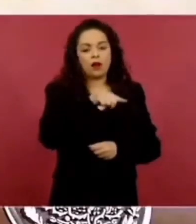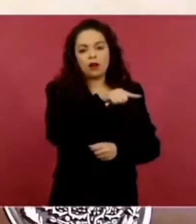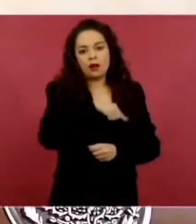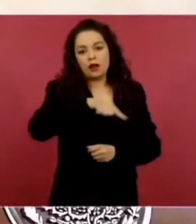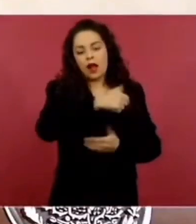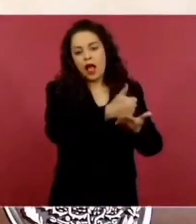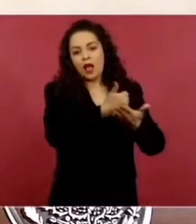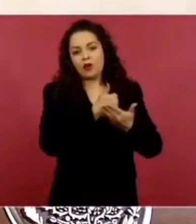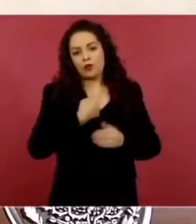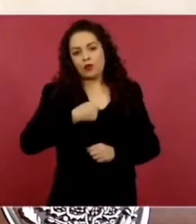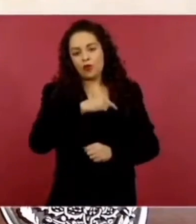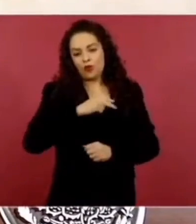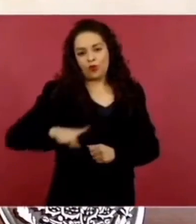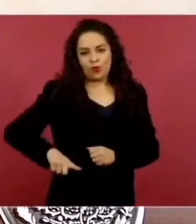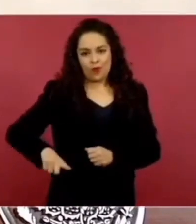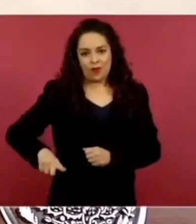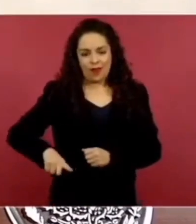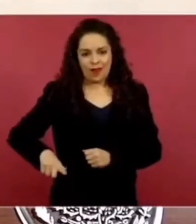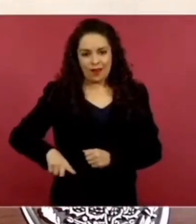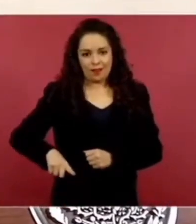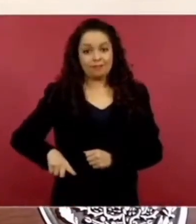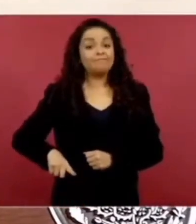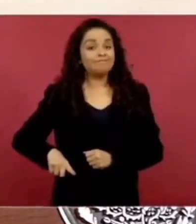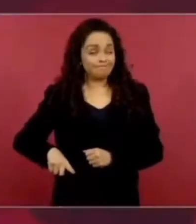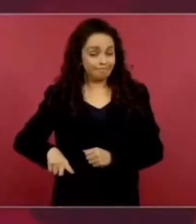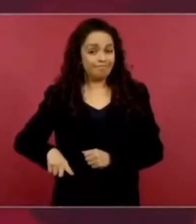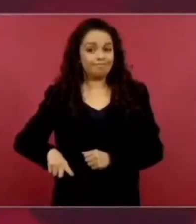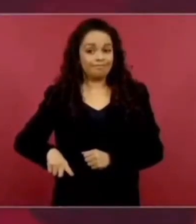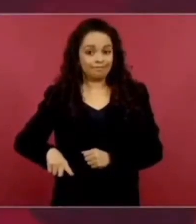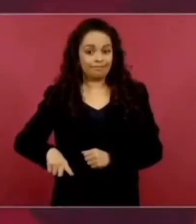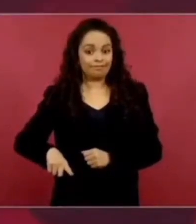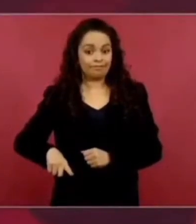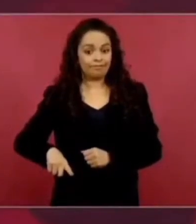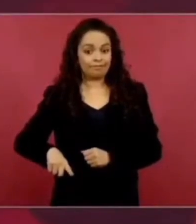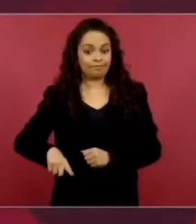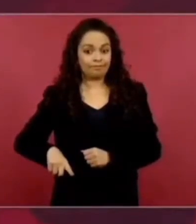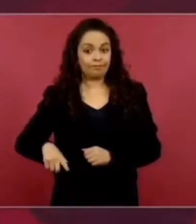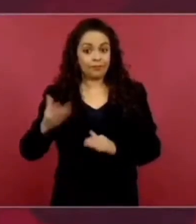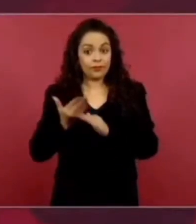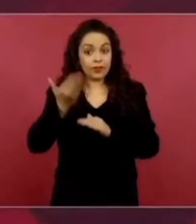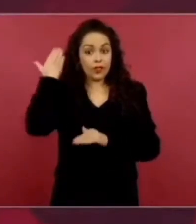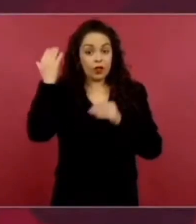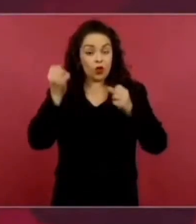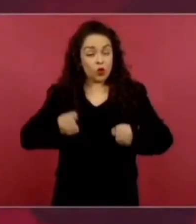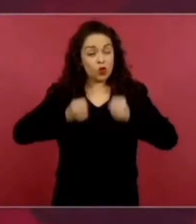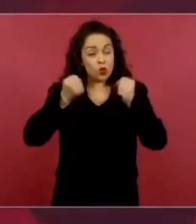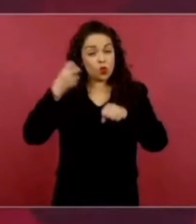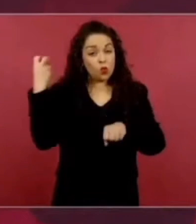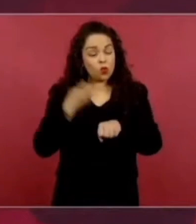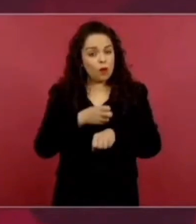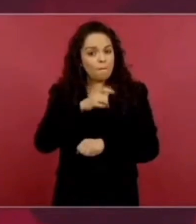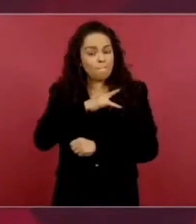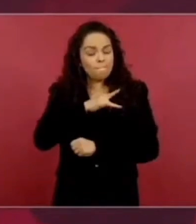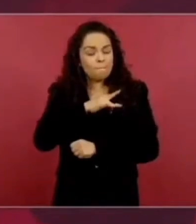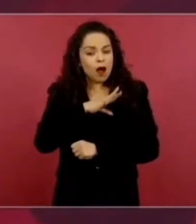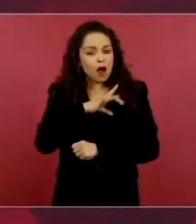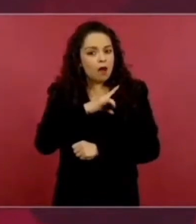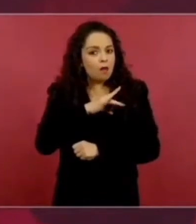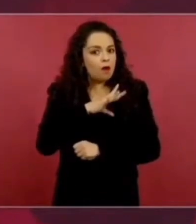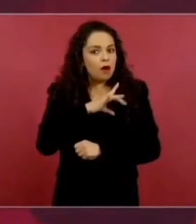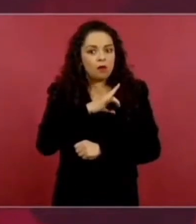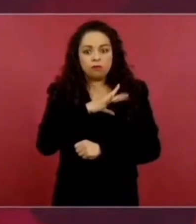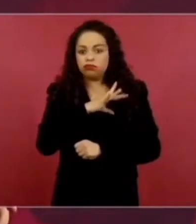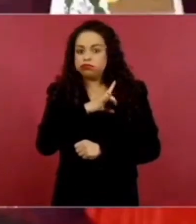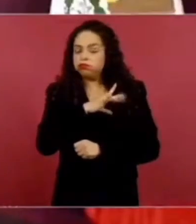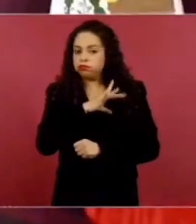pues también van perdiendo el miedo porque la libertad no se